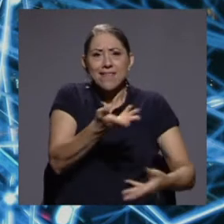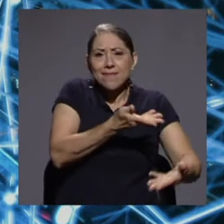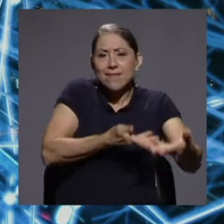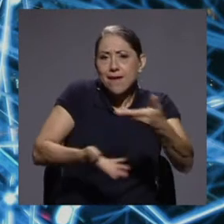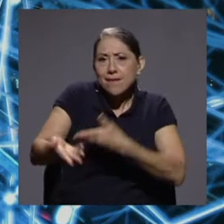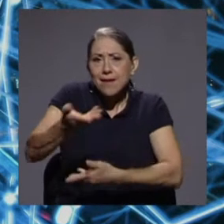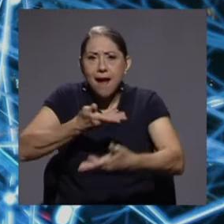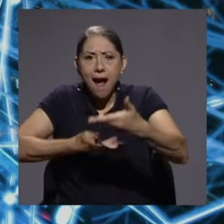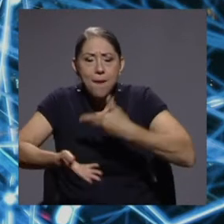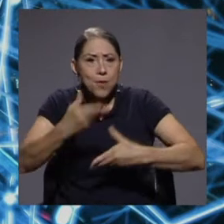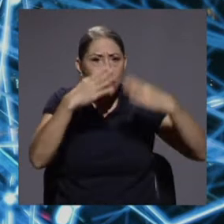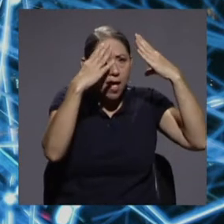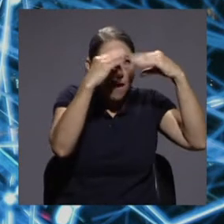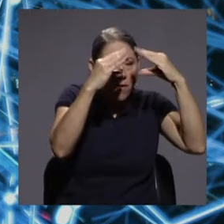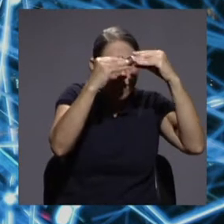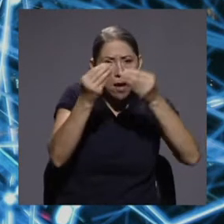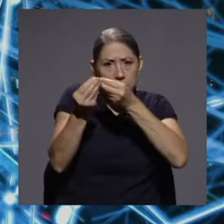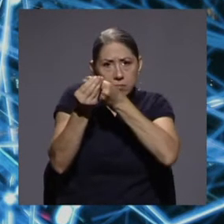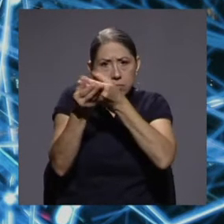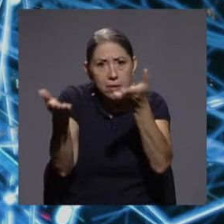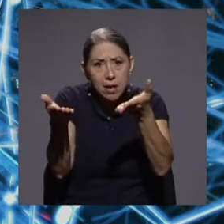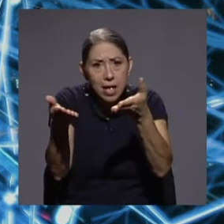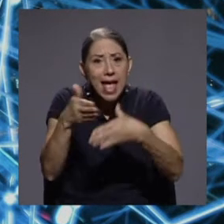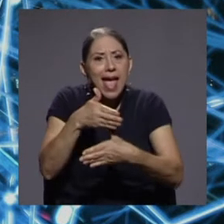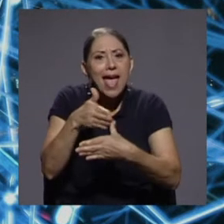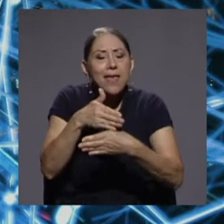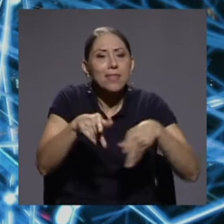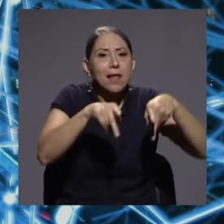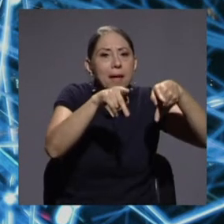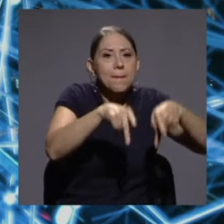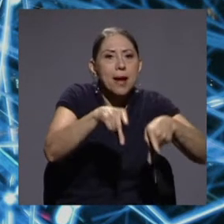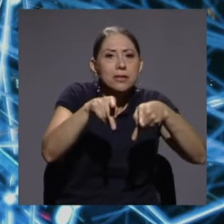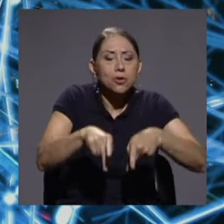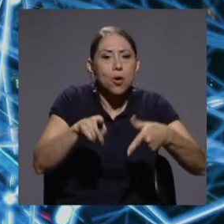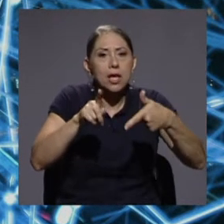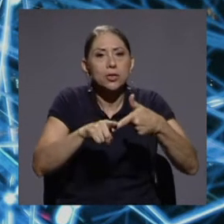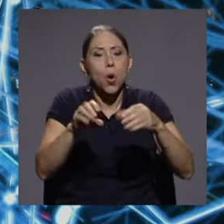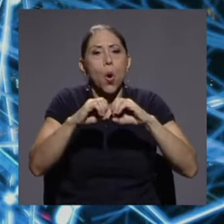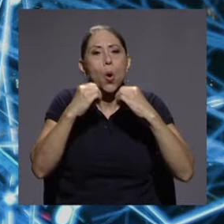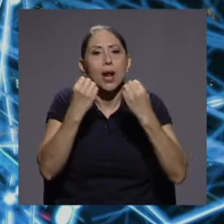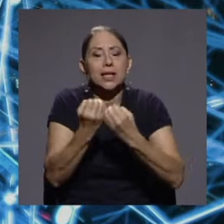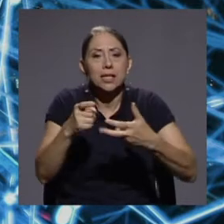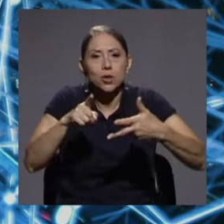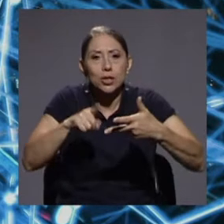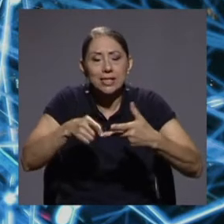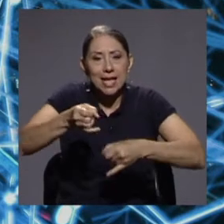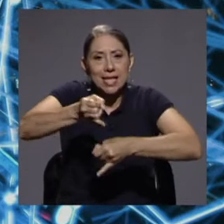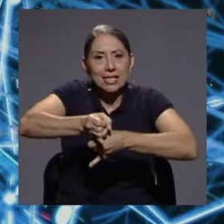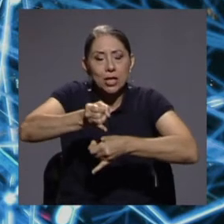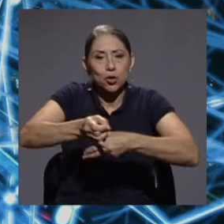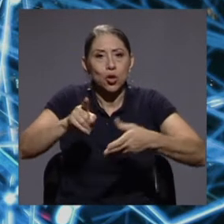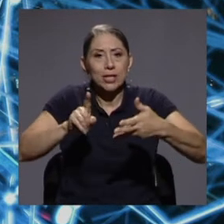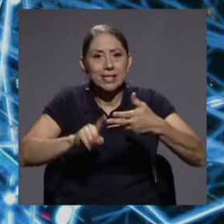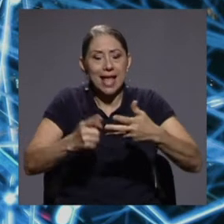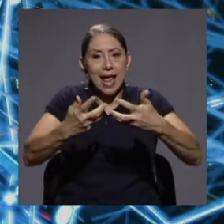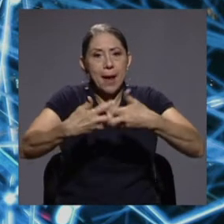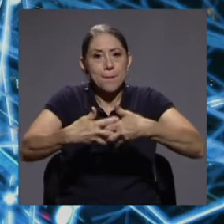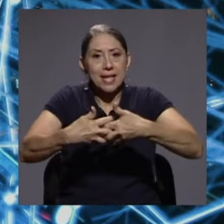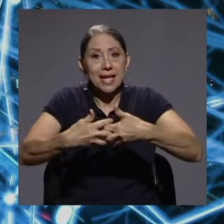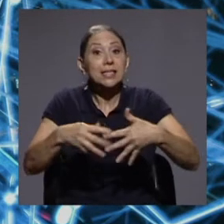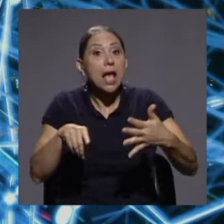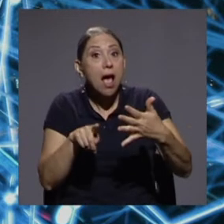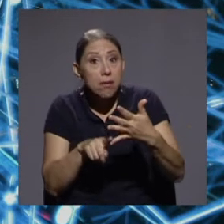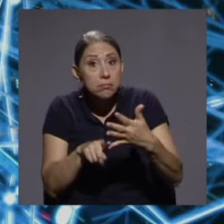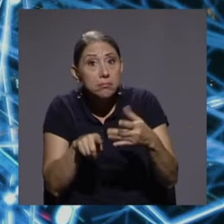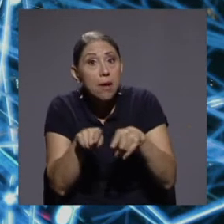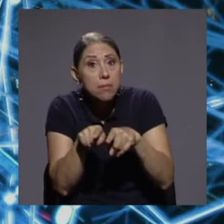entre las personas, las organizaciones, las instituciones, las empresas, incluso plataformas tecnológicas